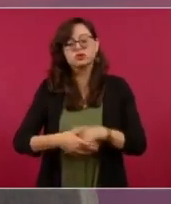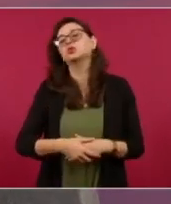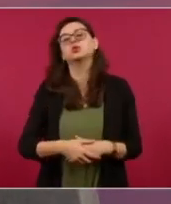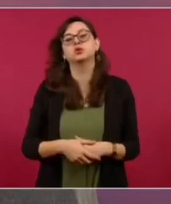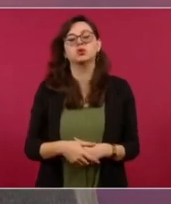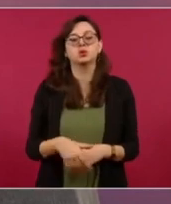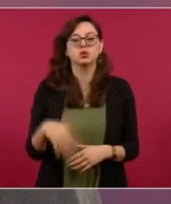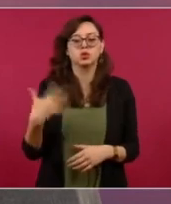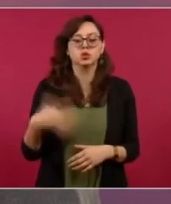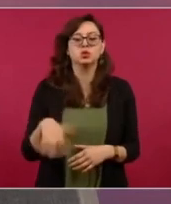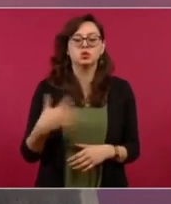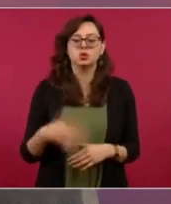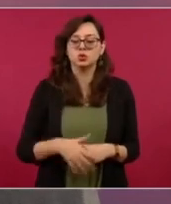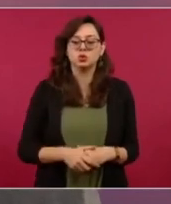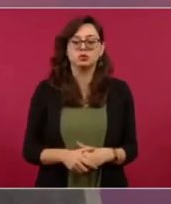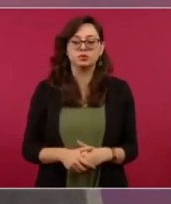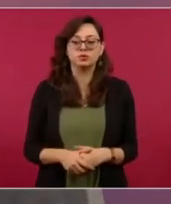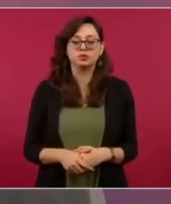y tiene razón